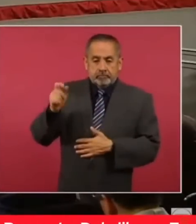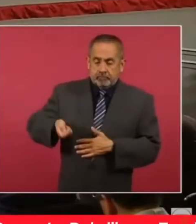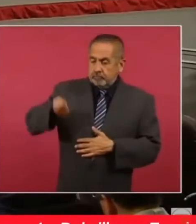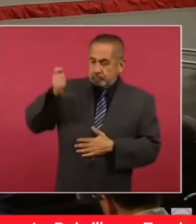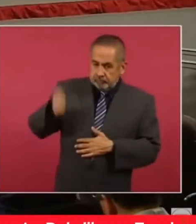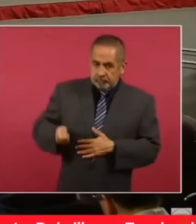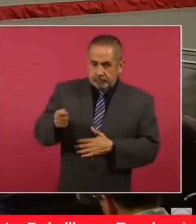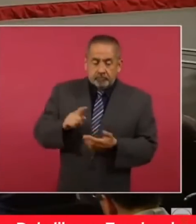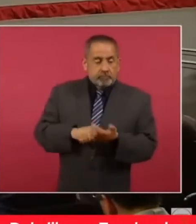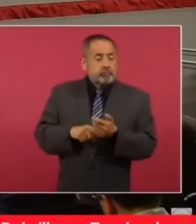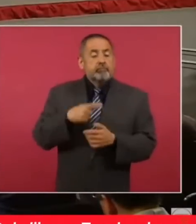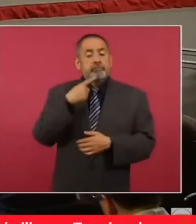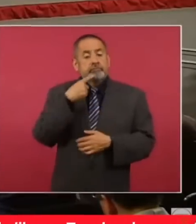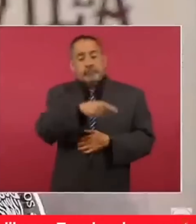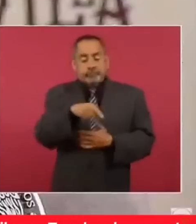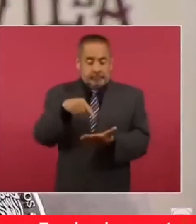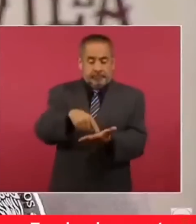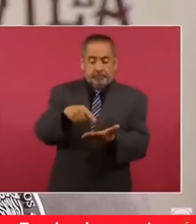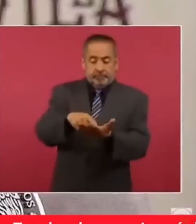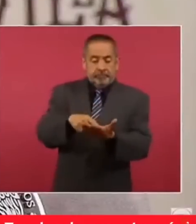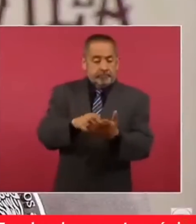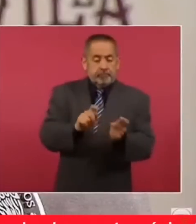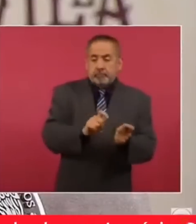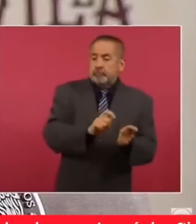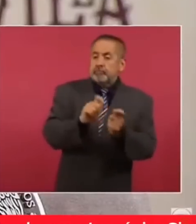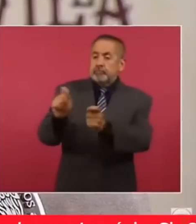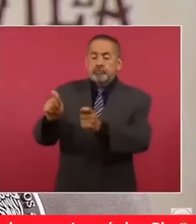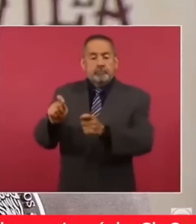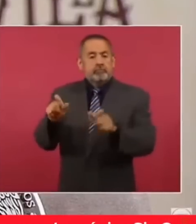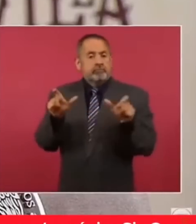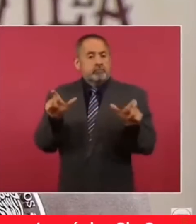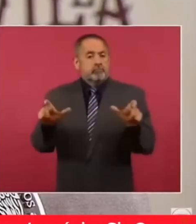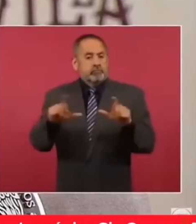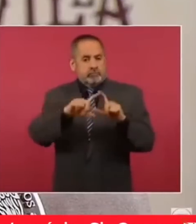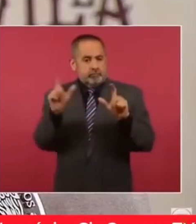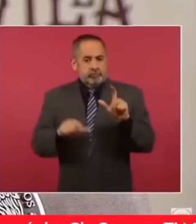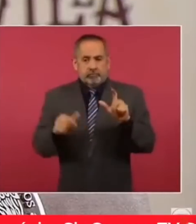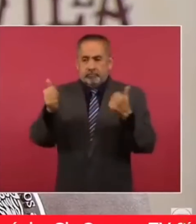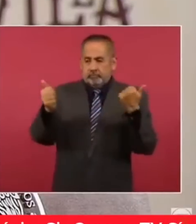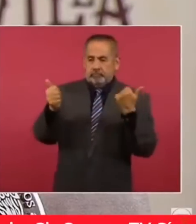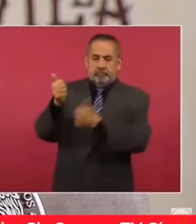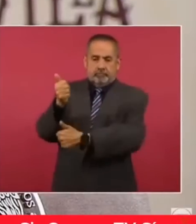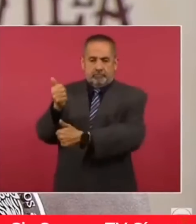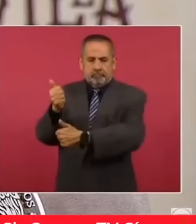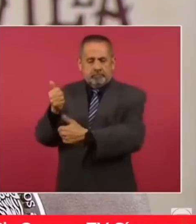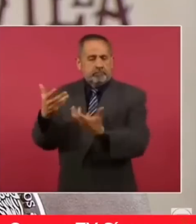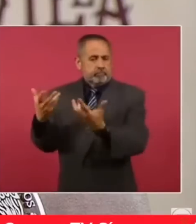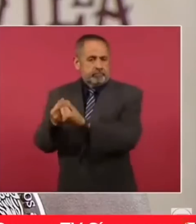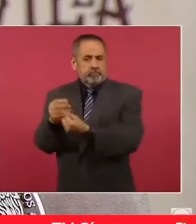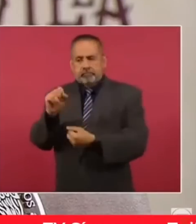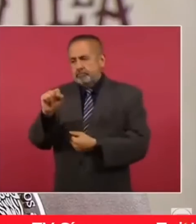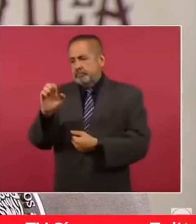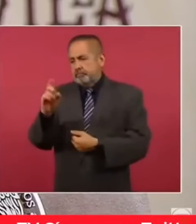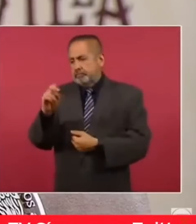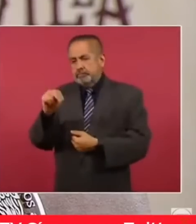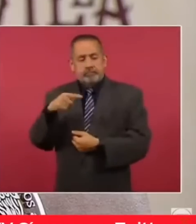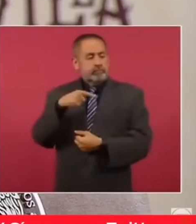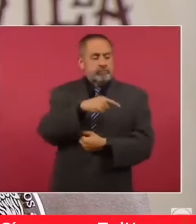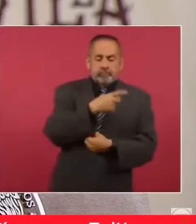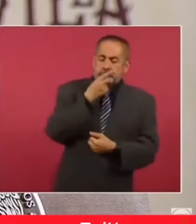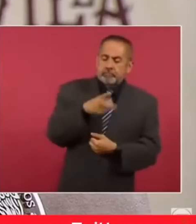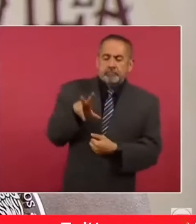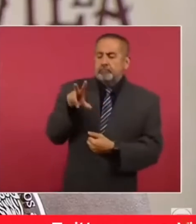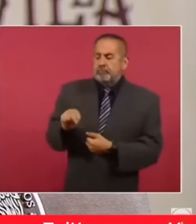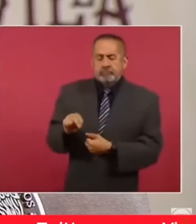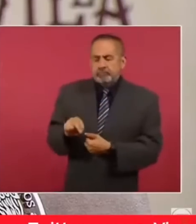de declarar inconstitucional la transferencia de la Guardia Nacional a la Secretaría de la Defensa Nacional deja a los